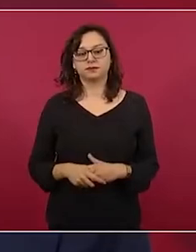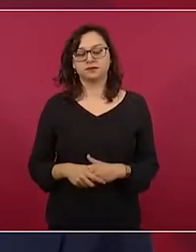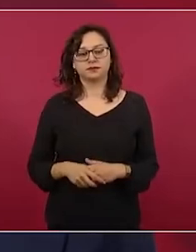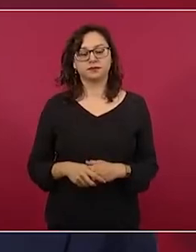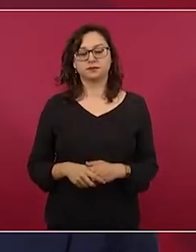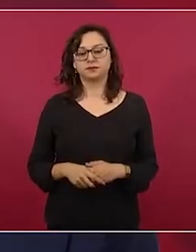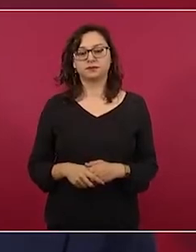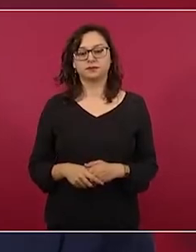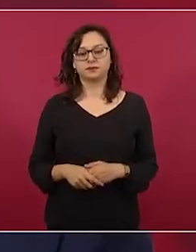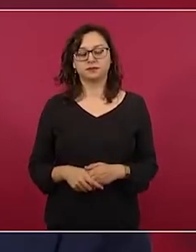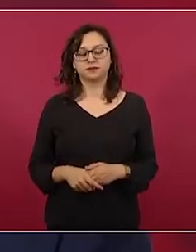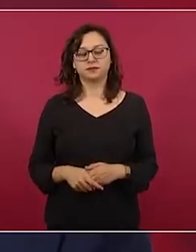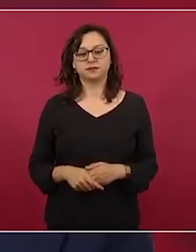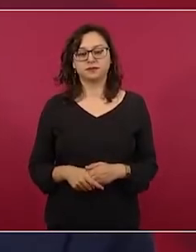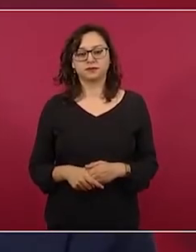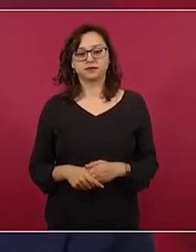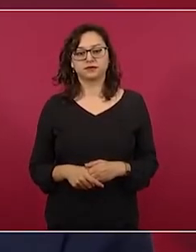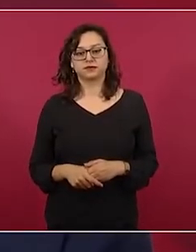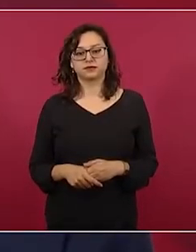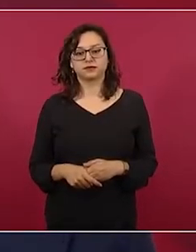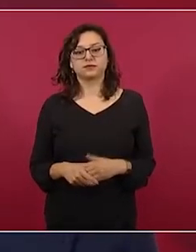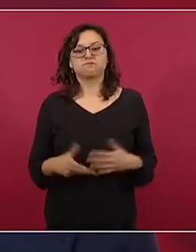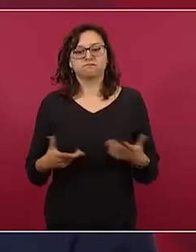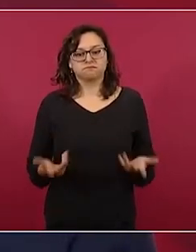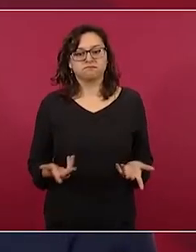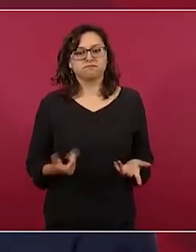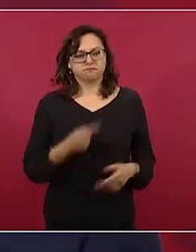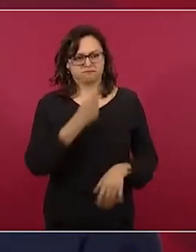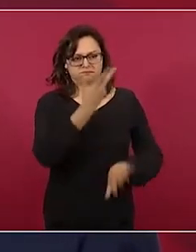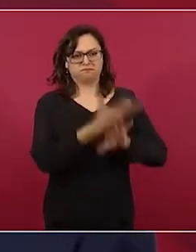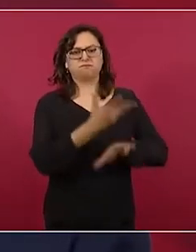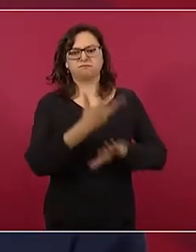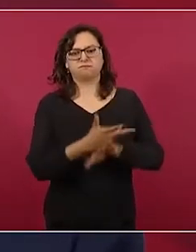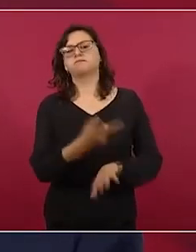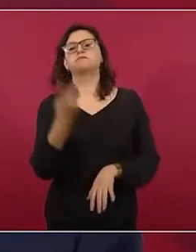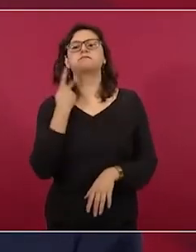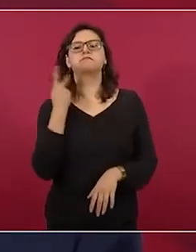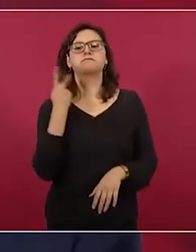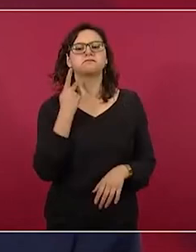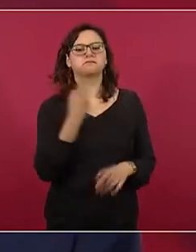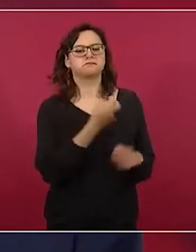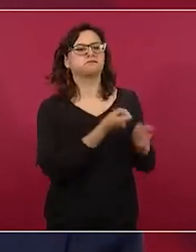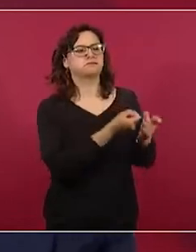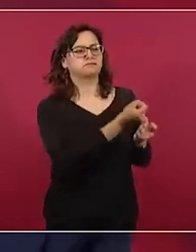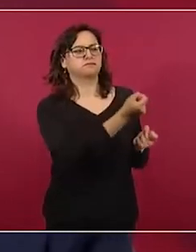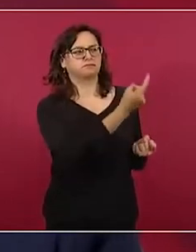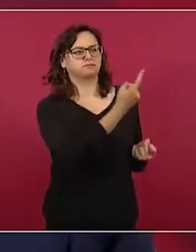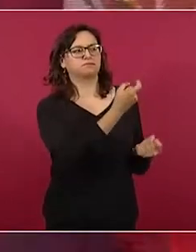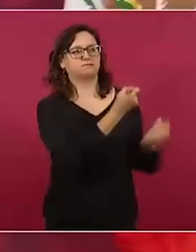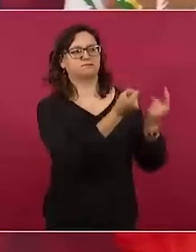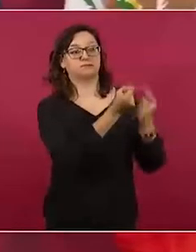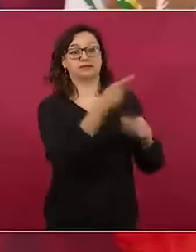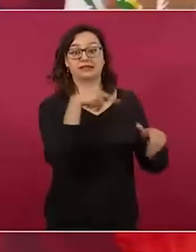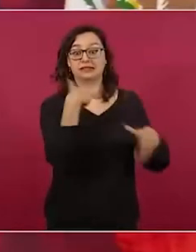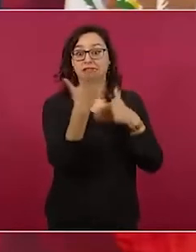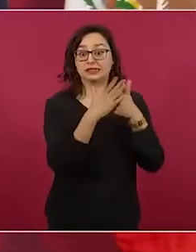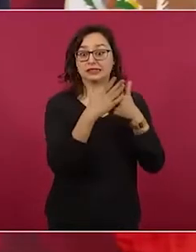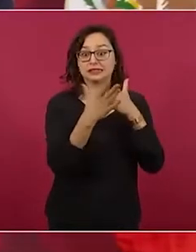ahora algunos políticos de Estados Unidos. Como hay elecciones,